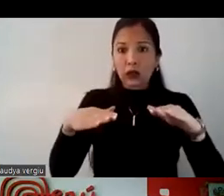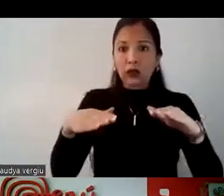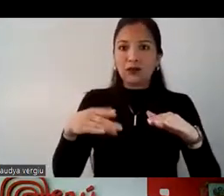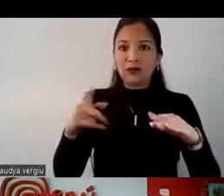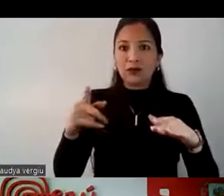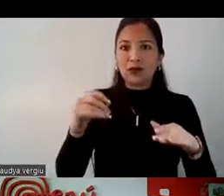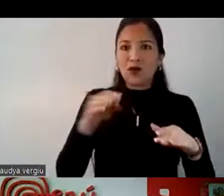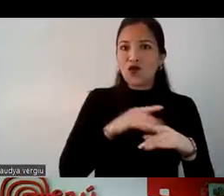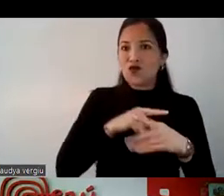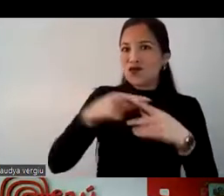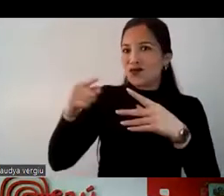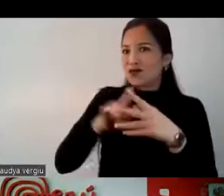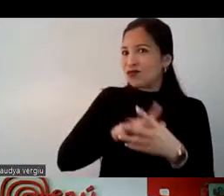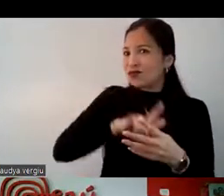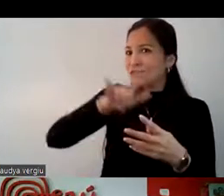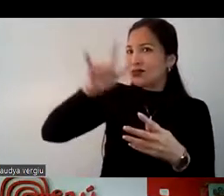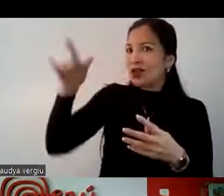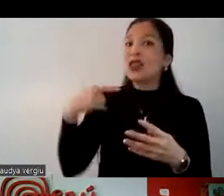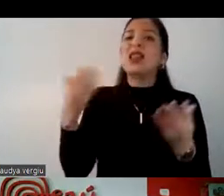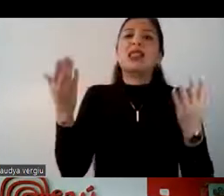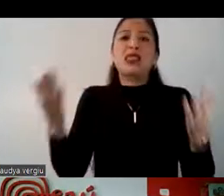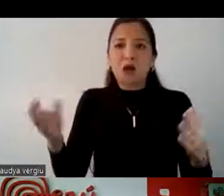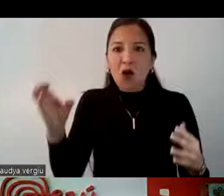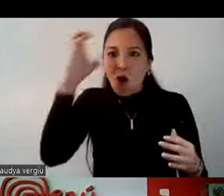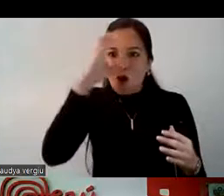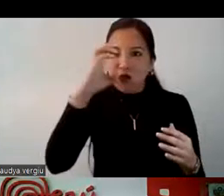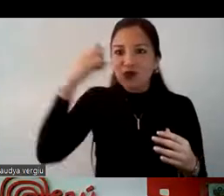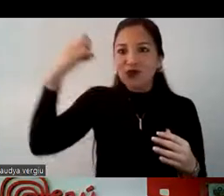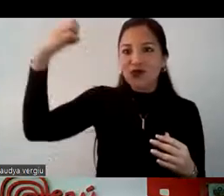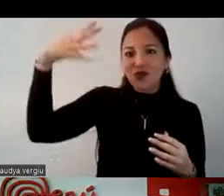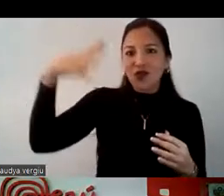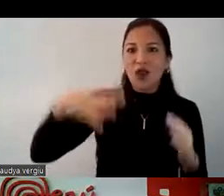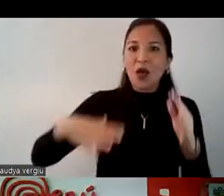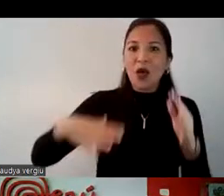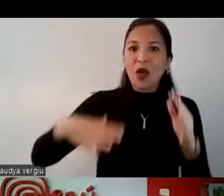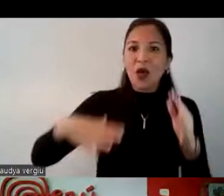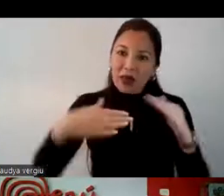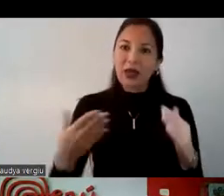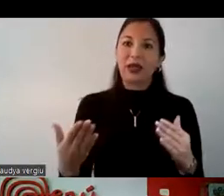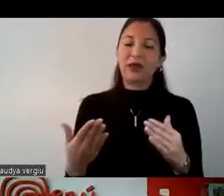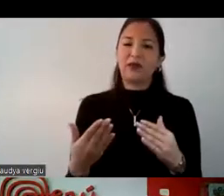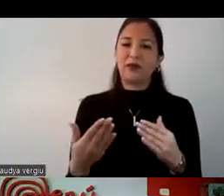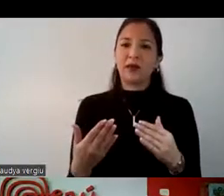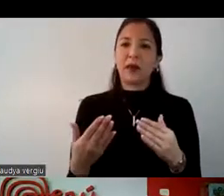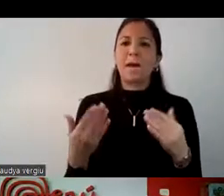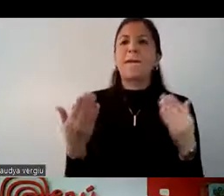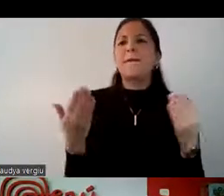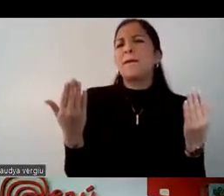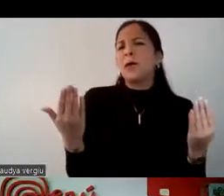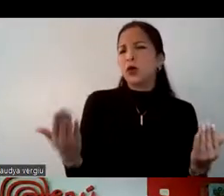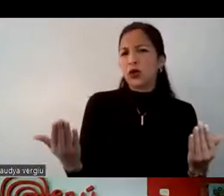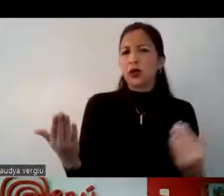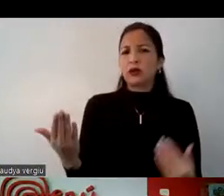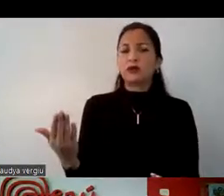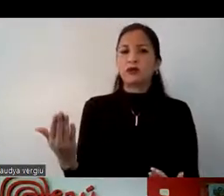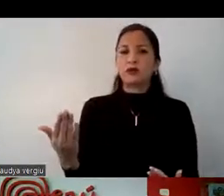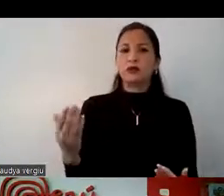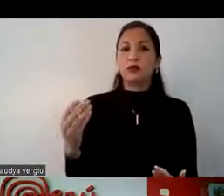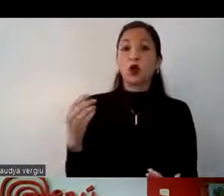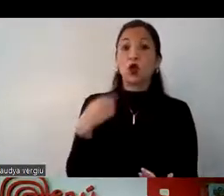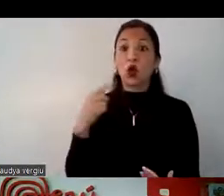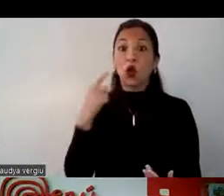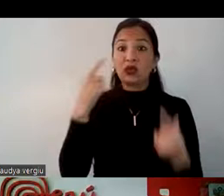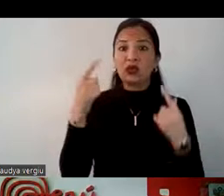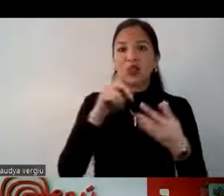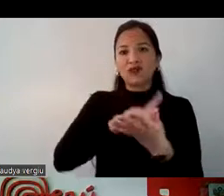salen al exterior, también buscan un turismo de sol y playa. ¿Ok? Pero pues, obviamente, al visitar un destino en el